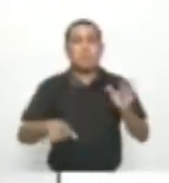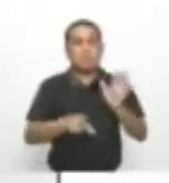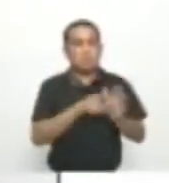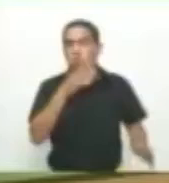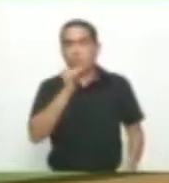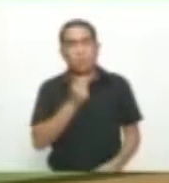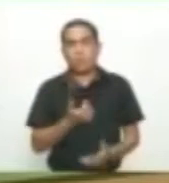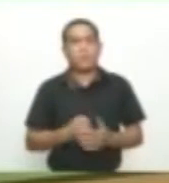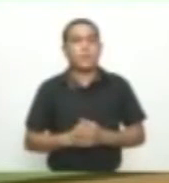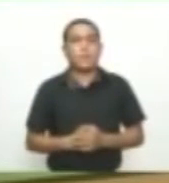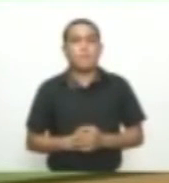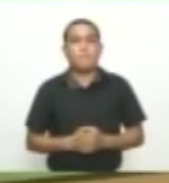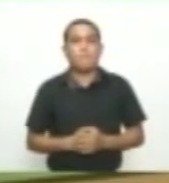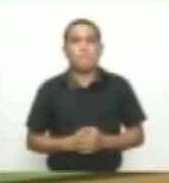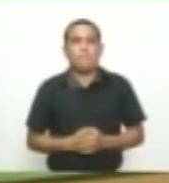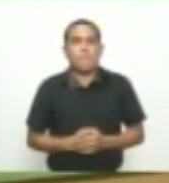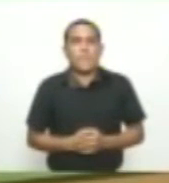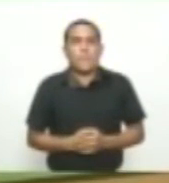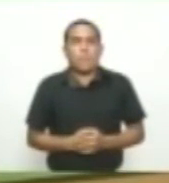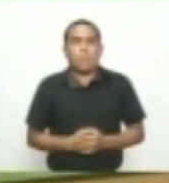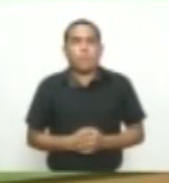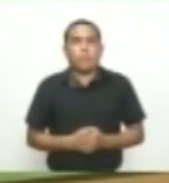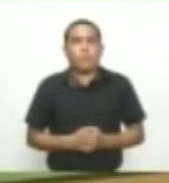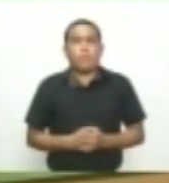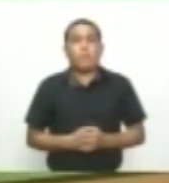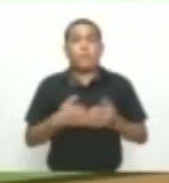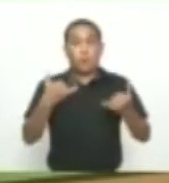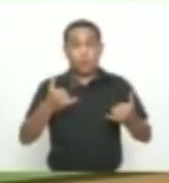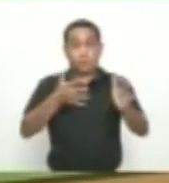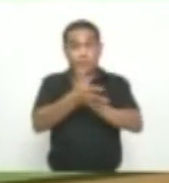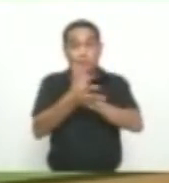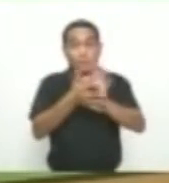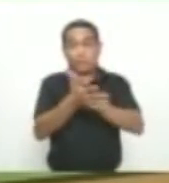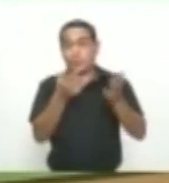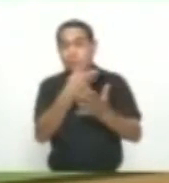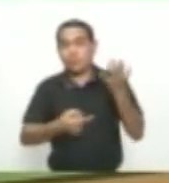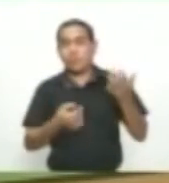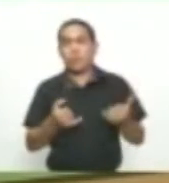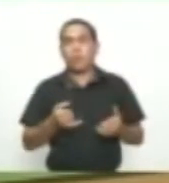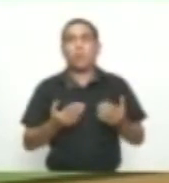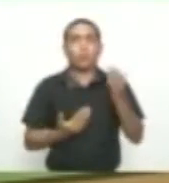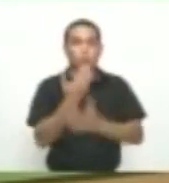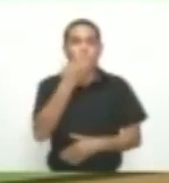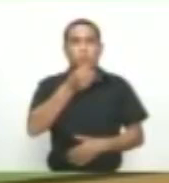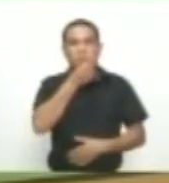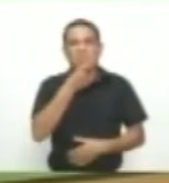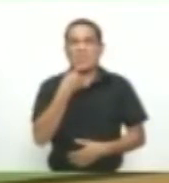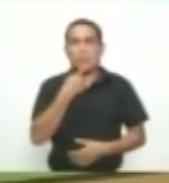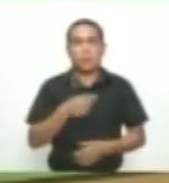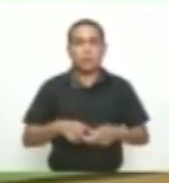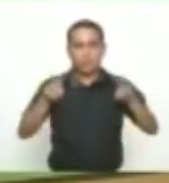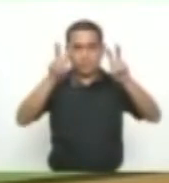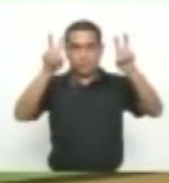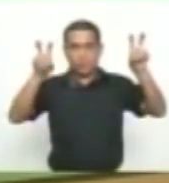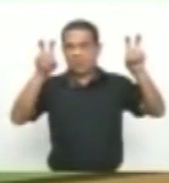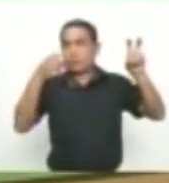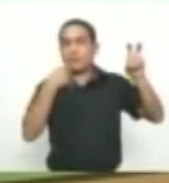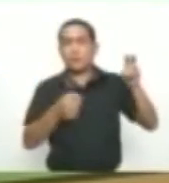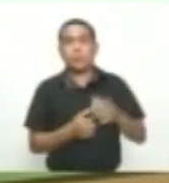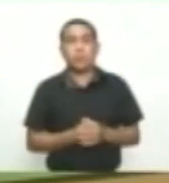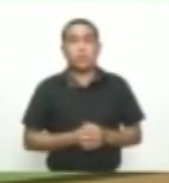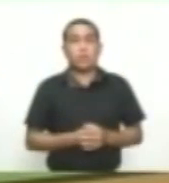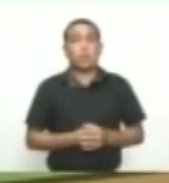Bien, a propósito de esta nota Vamos a leer algunos apartes Del comunicado que han emitido las autoridades Abro comillas Las autoridades